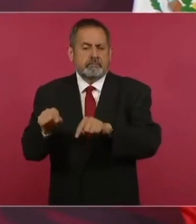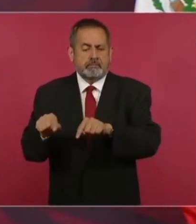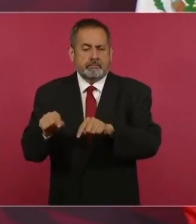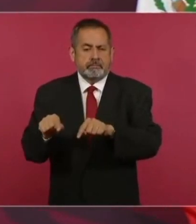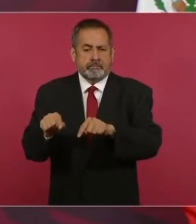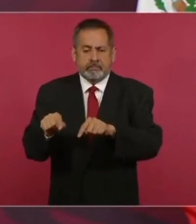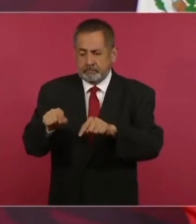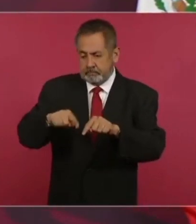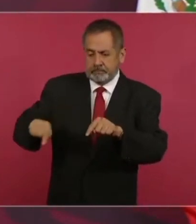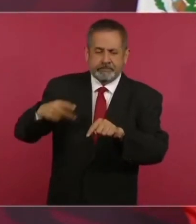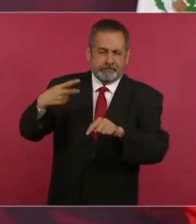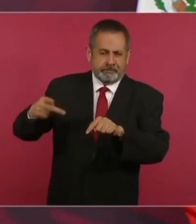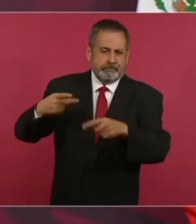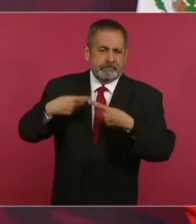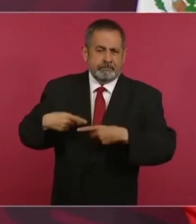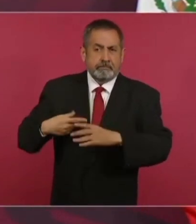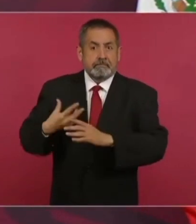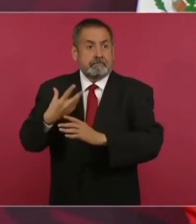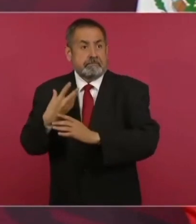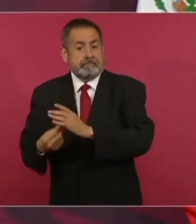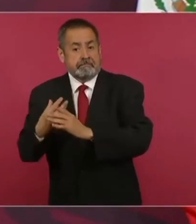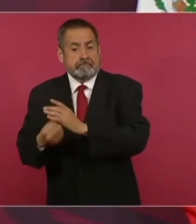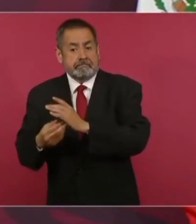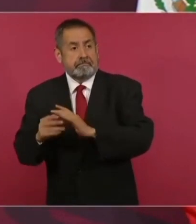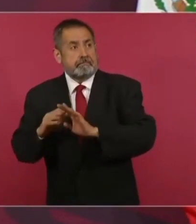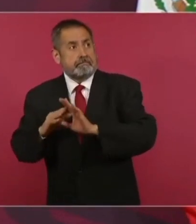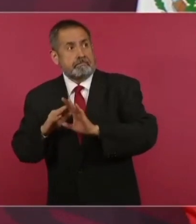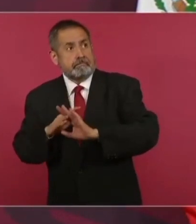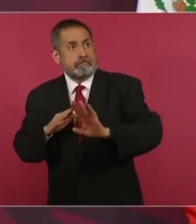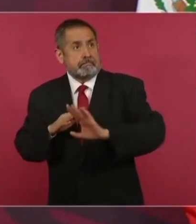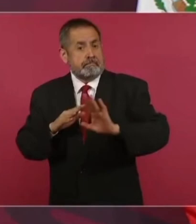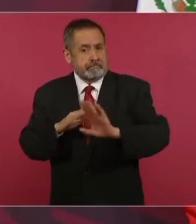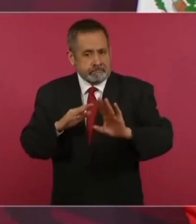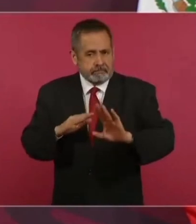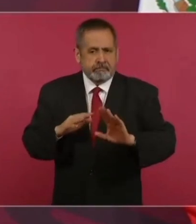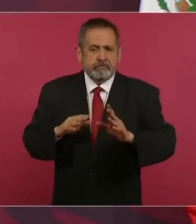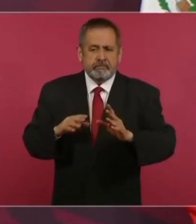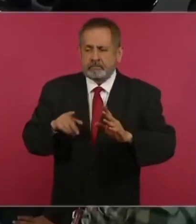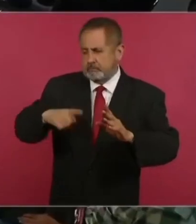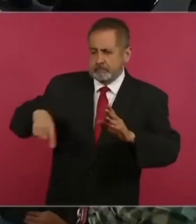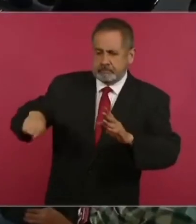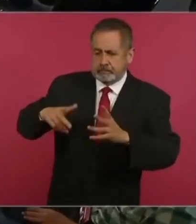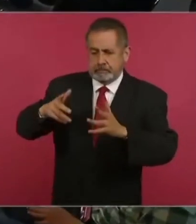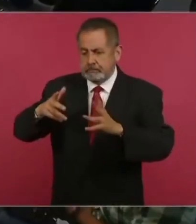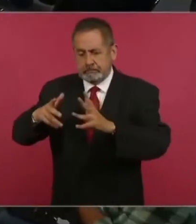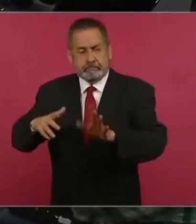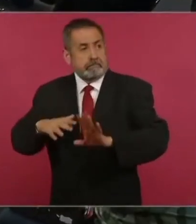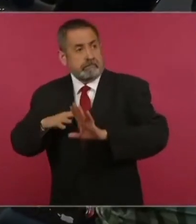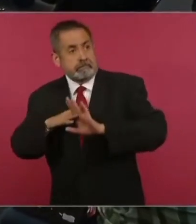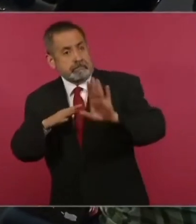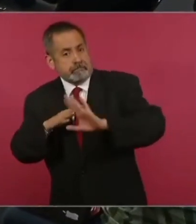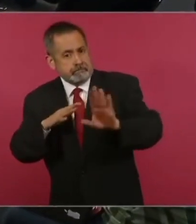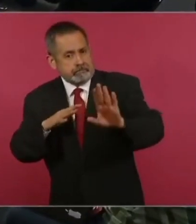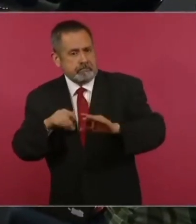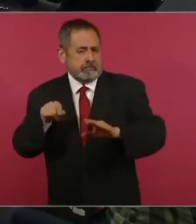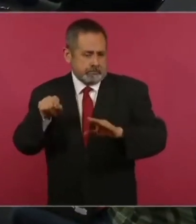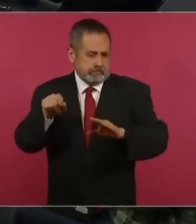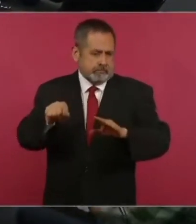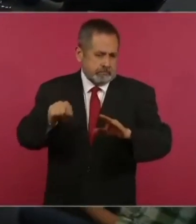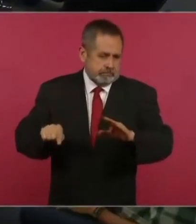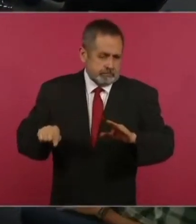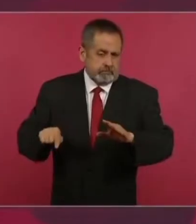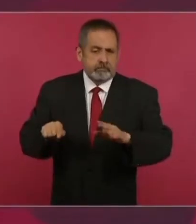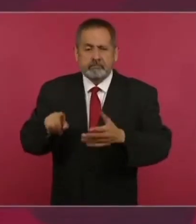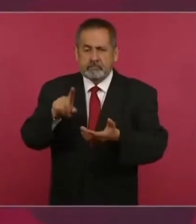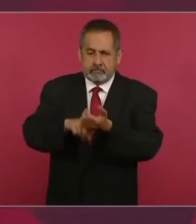pueblos, sus habitantes de esos países los